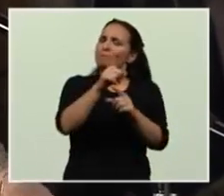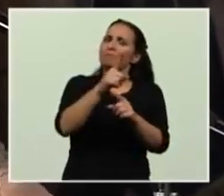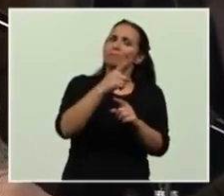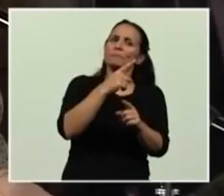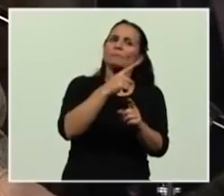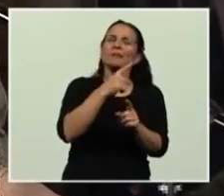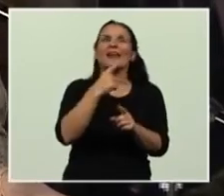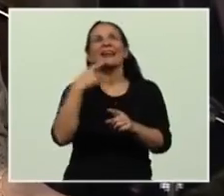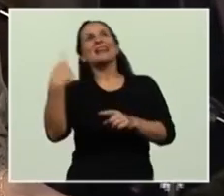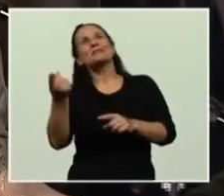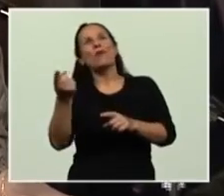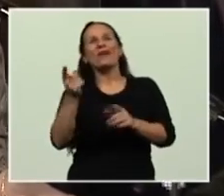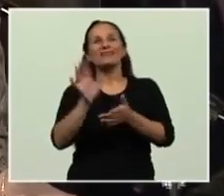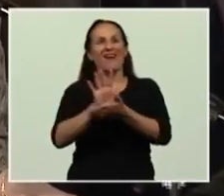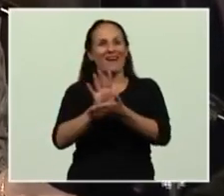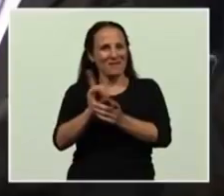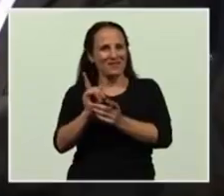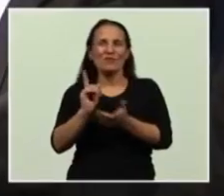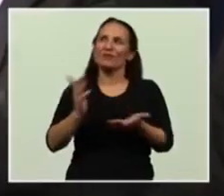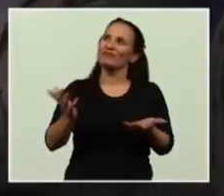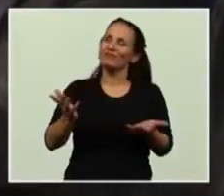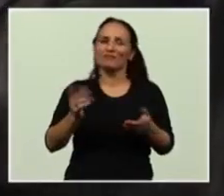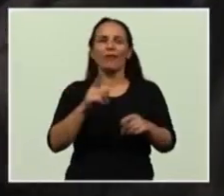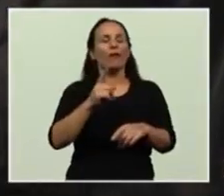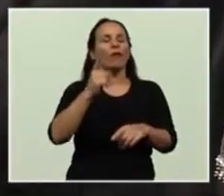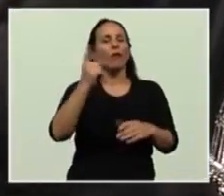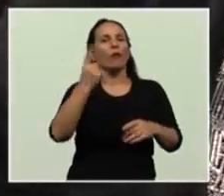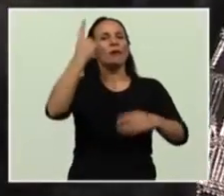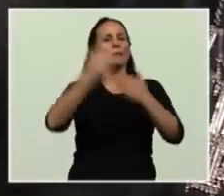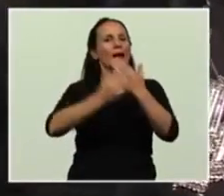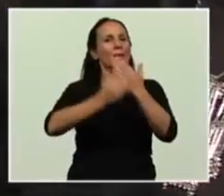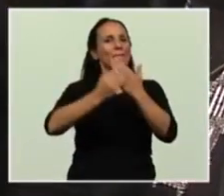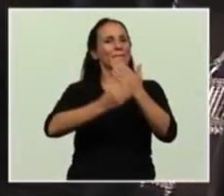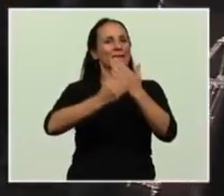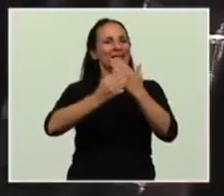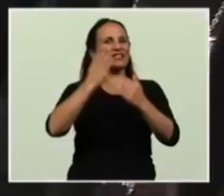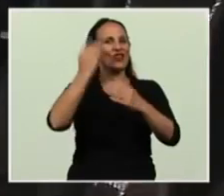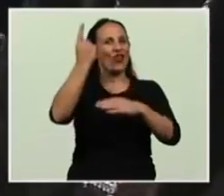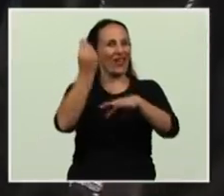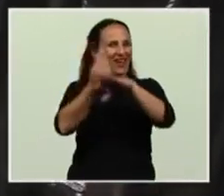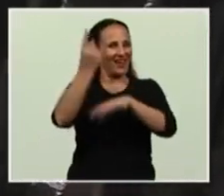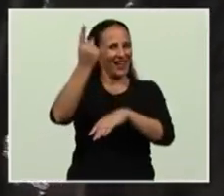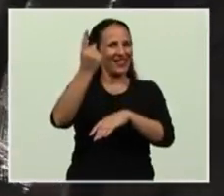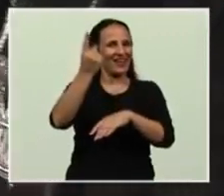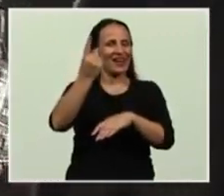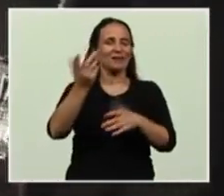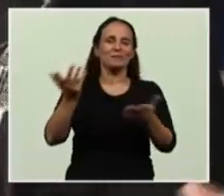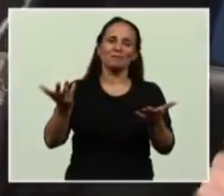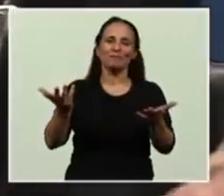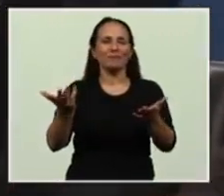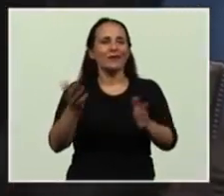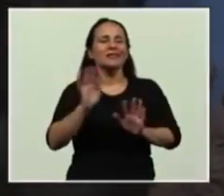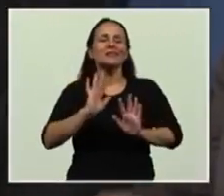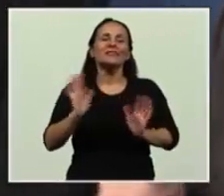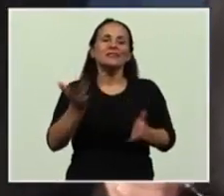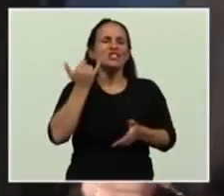en forma airada por el primer ministro inglés, luego de que